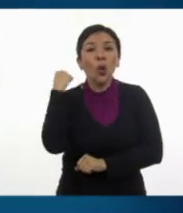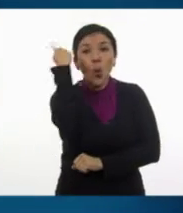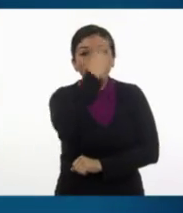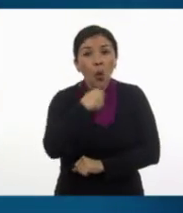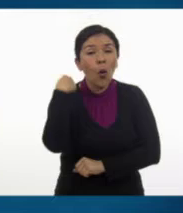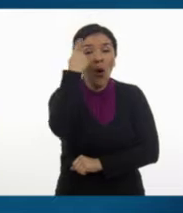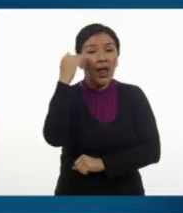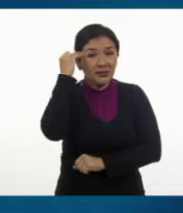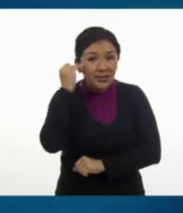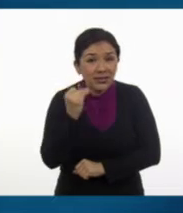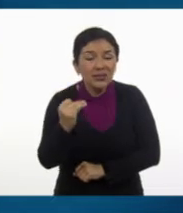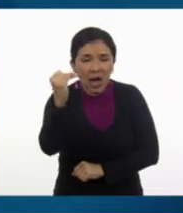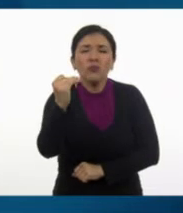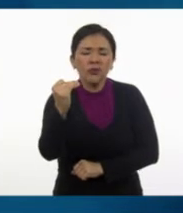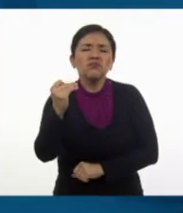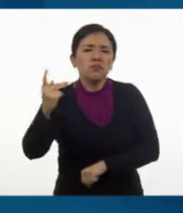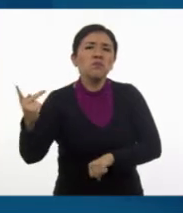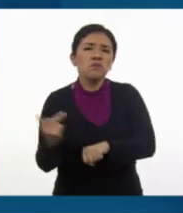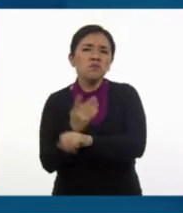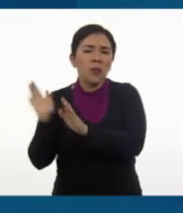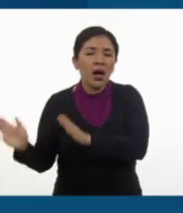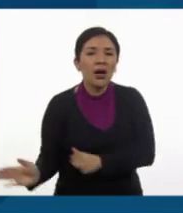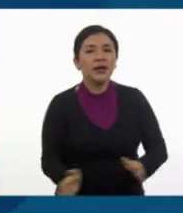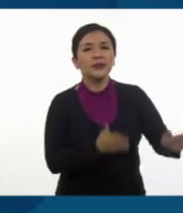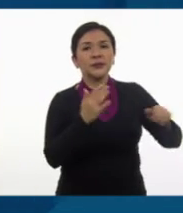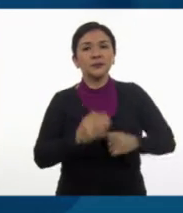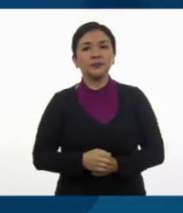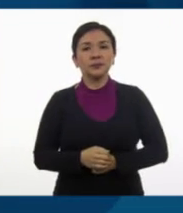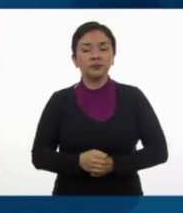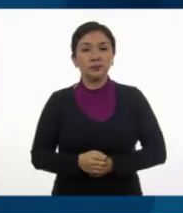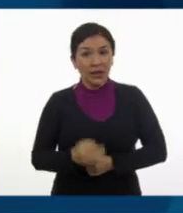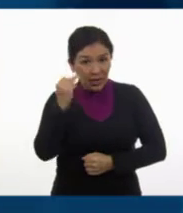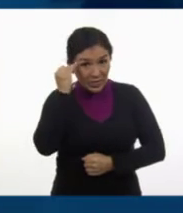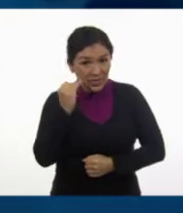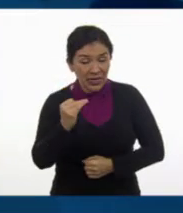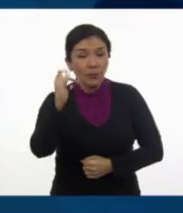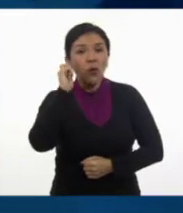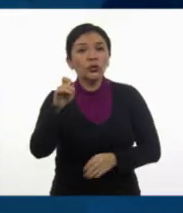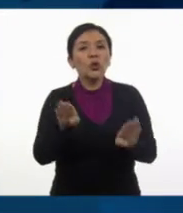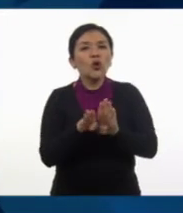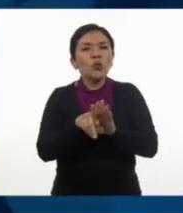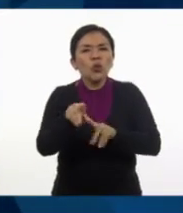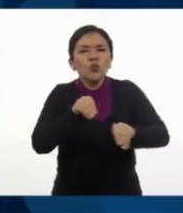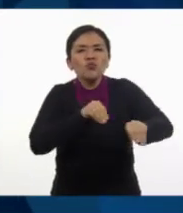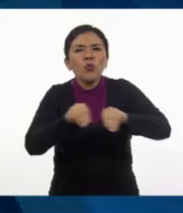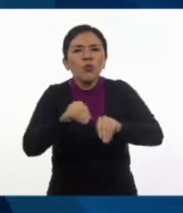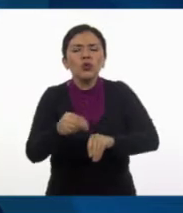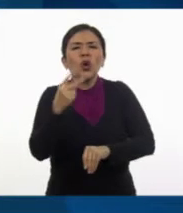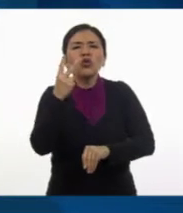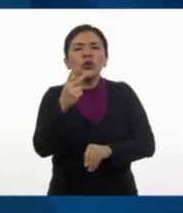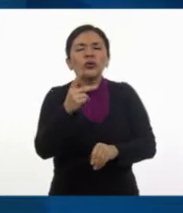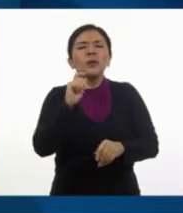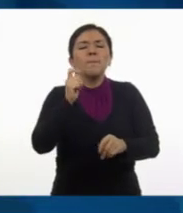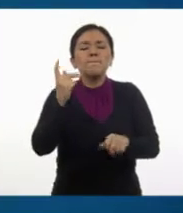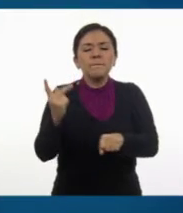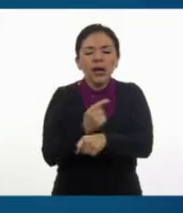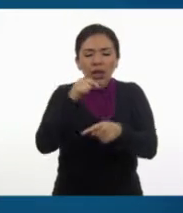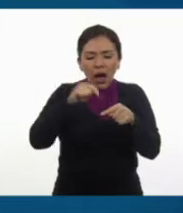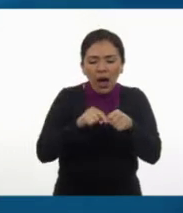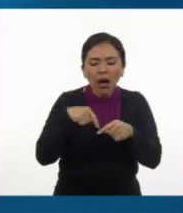el tiempo pasan. Tiempo es la medida del movimiento entre dos instantes.